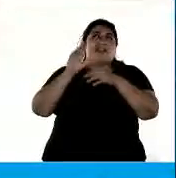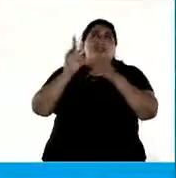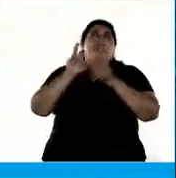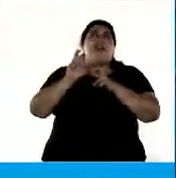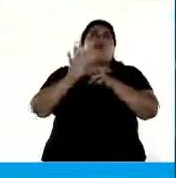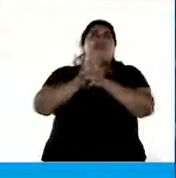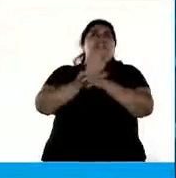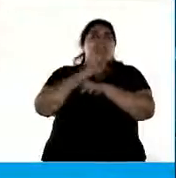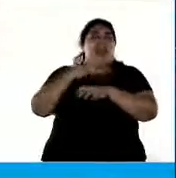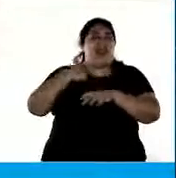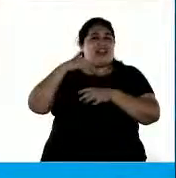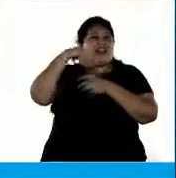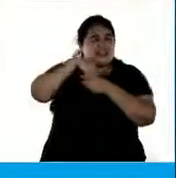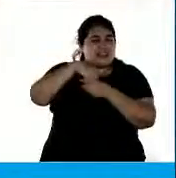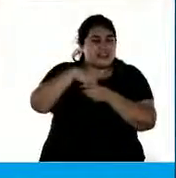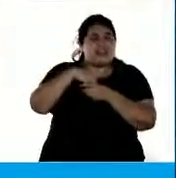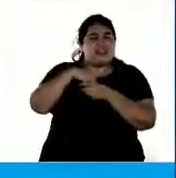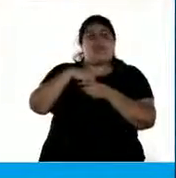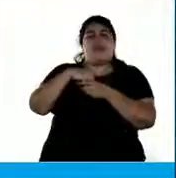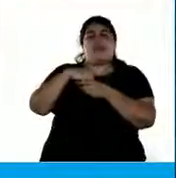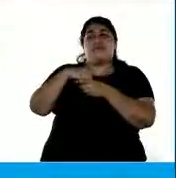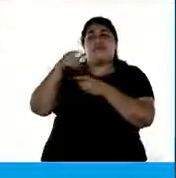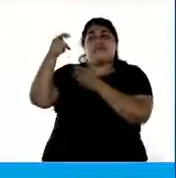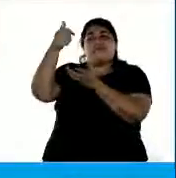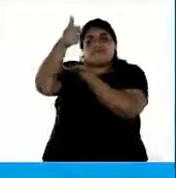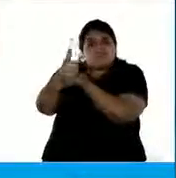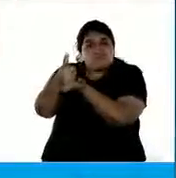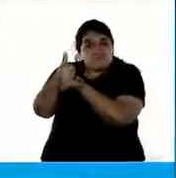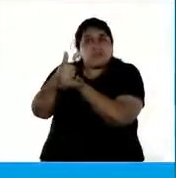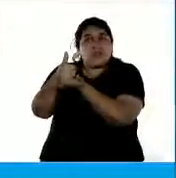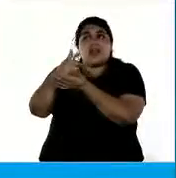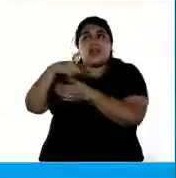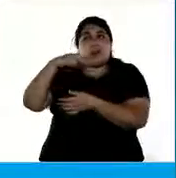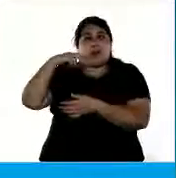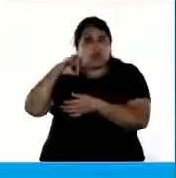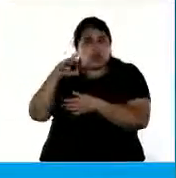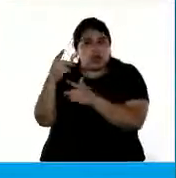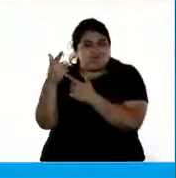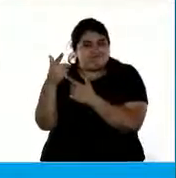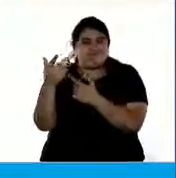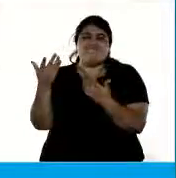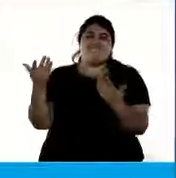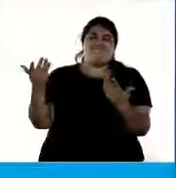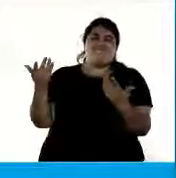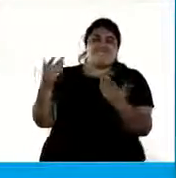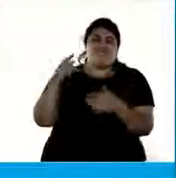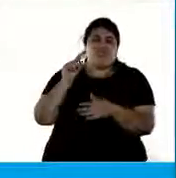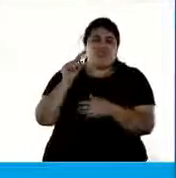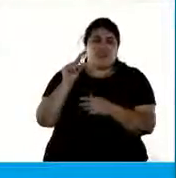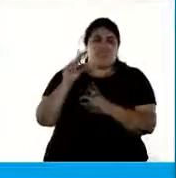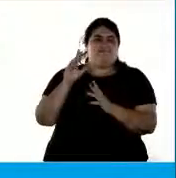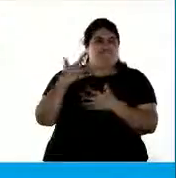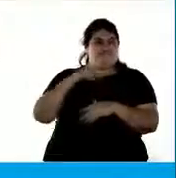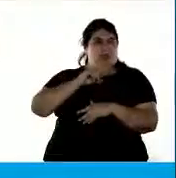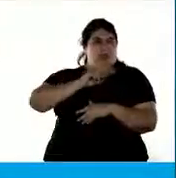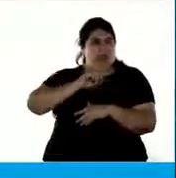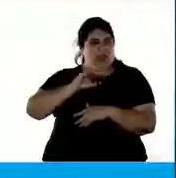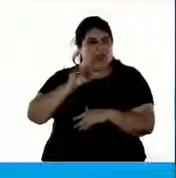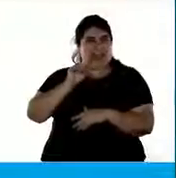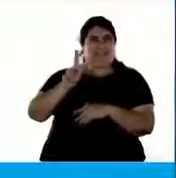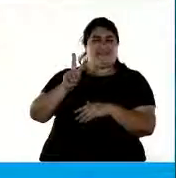sin la presencia de Pino Solanas no solamente por su destaque como cineasta